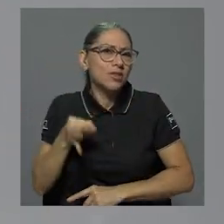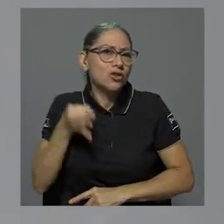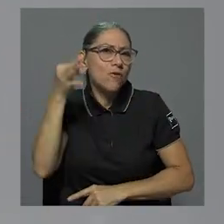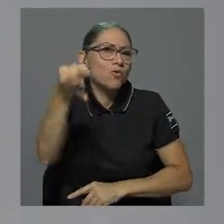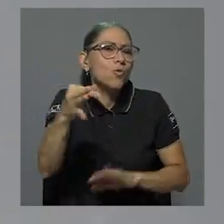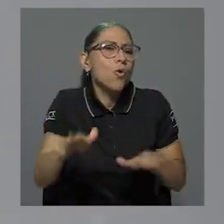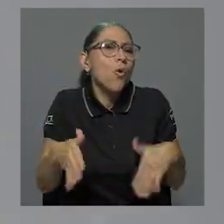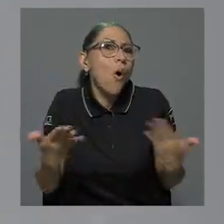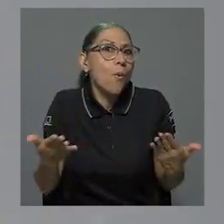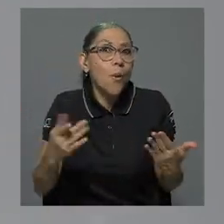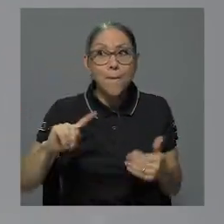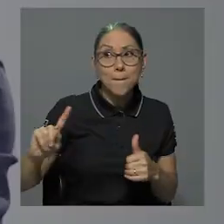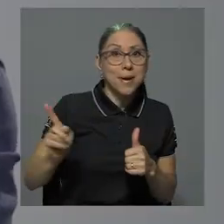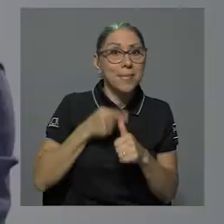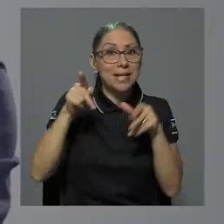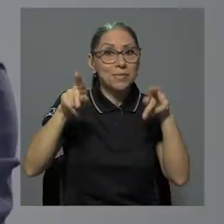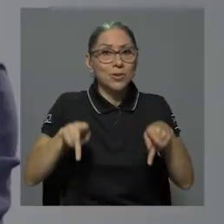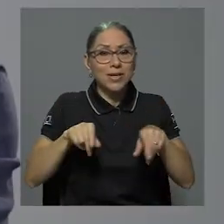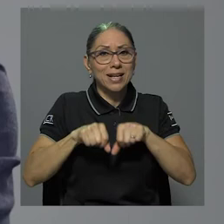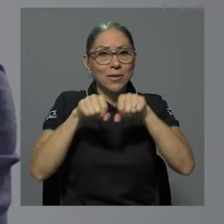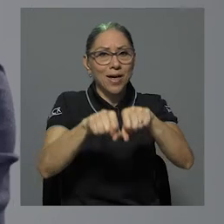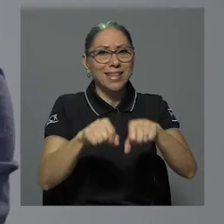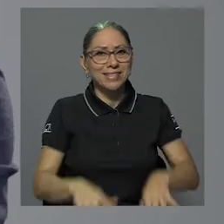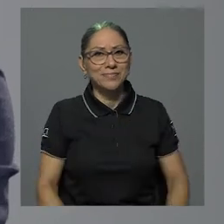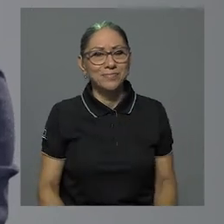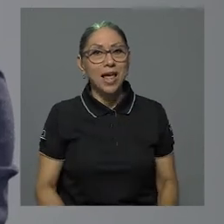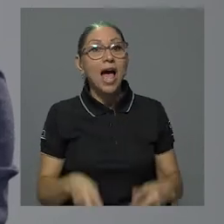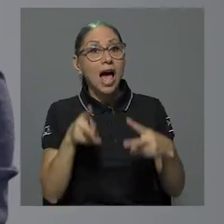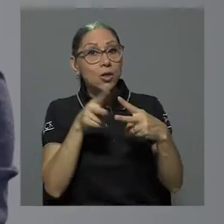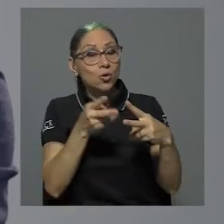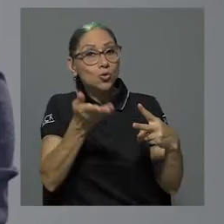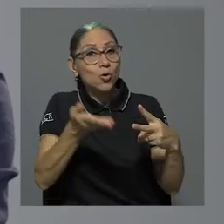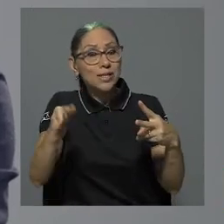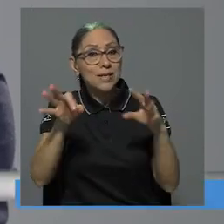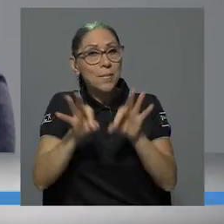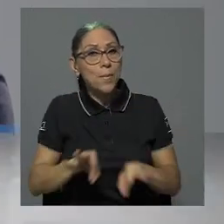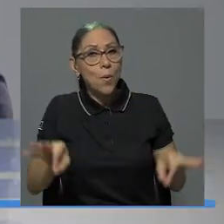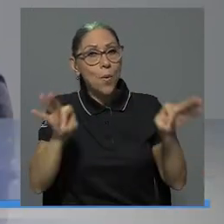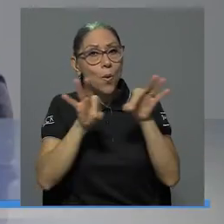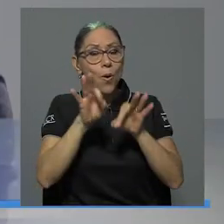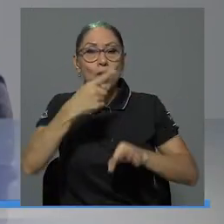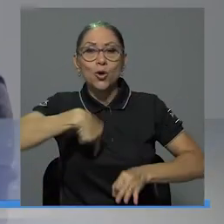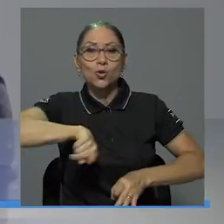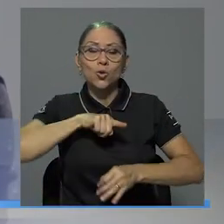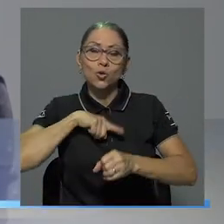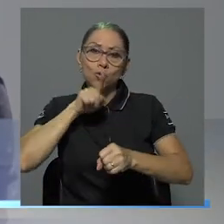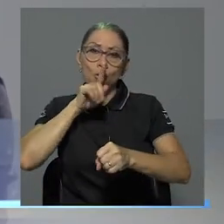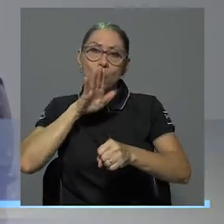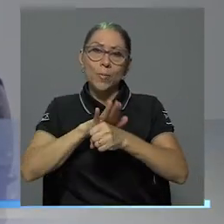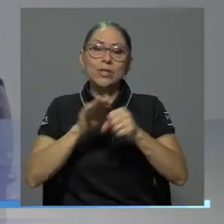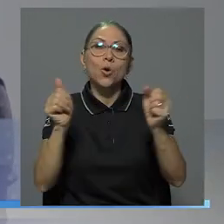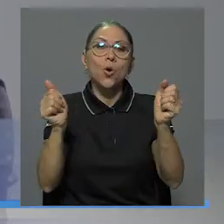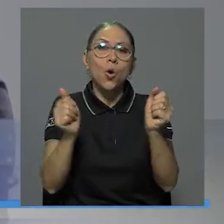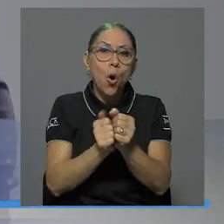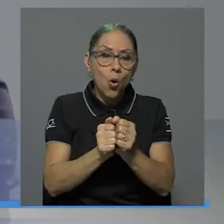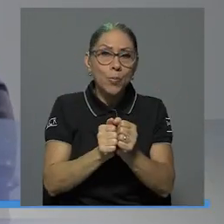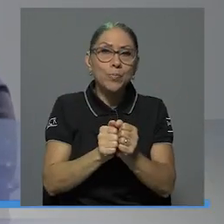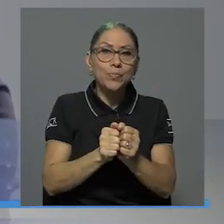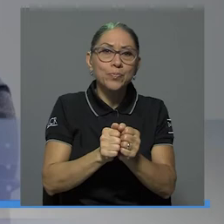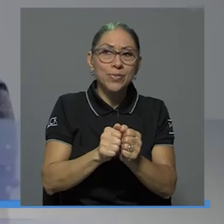primeros graduados? Precisamente, dos cosas importantes, digamos, nosotros tenemos un compromiso con la zona